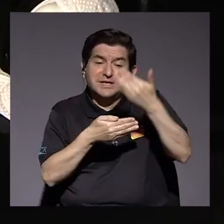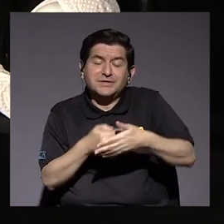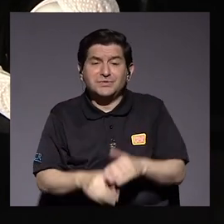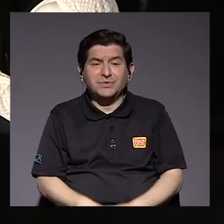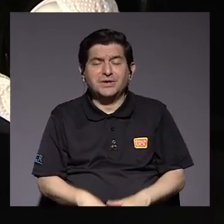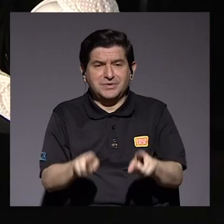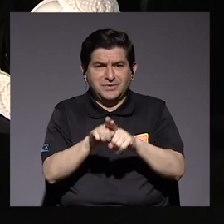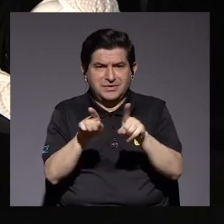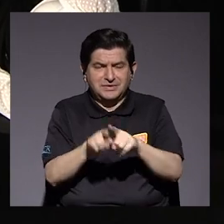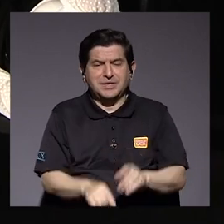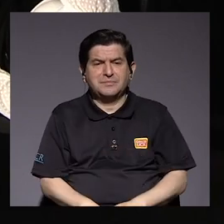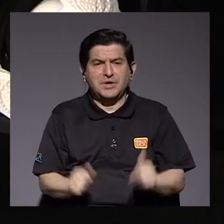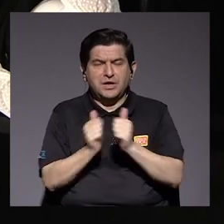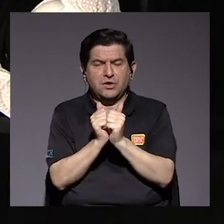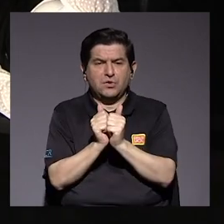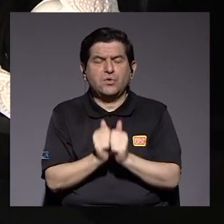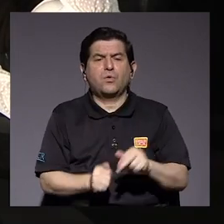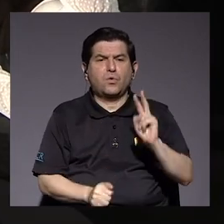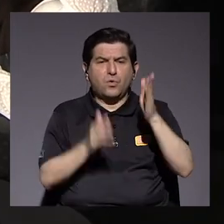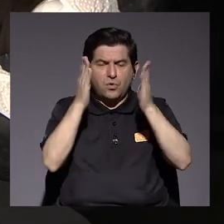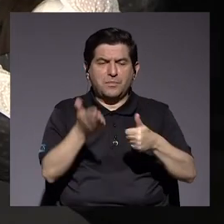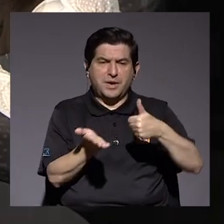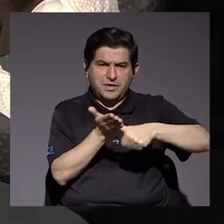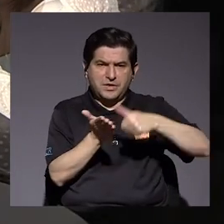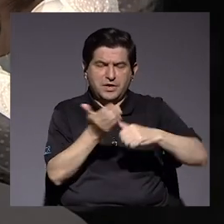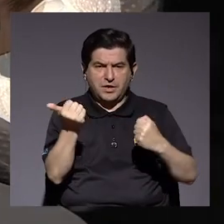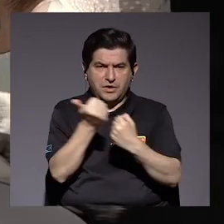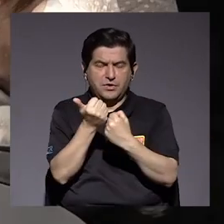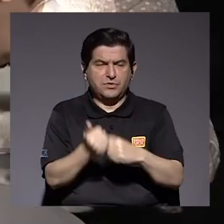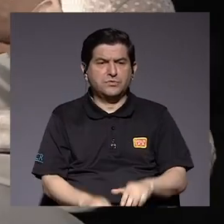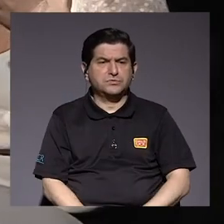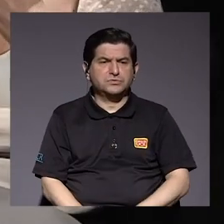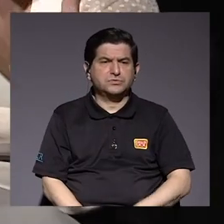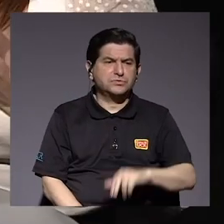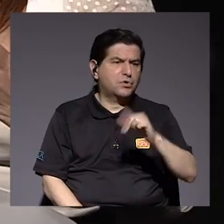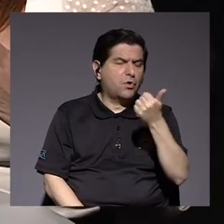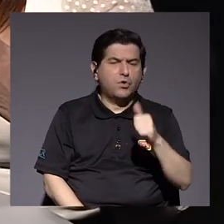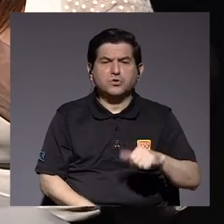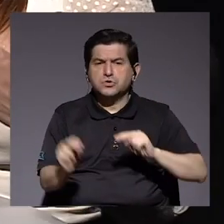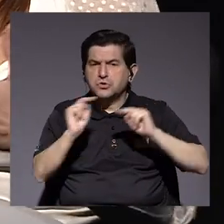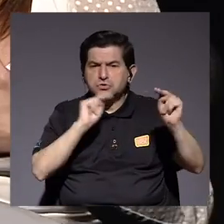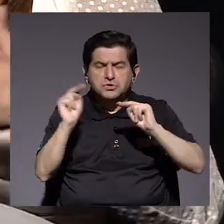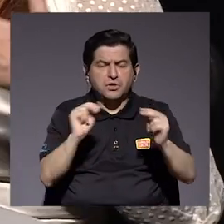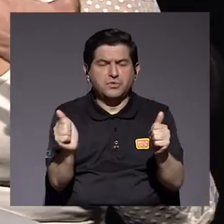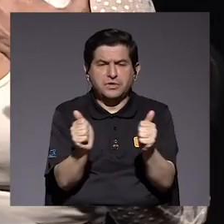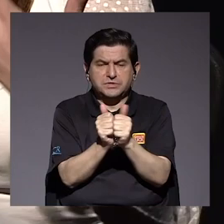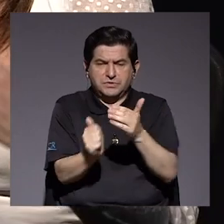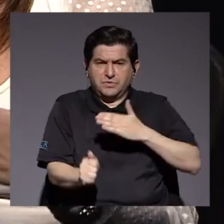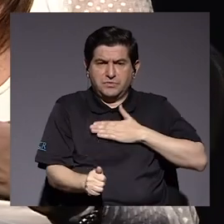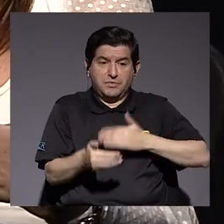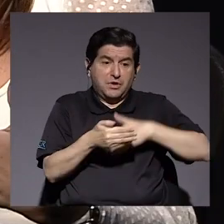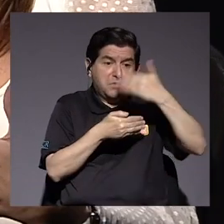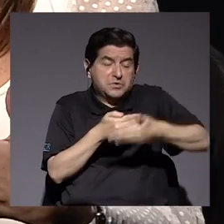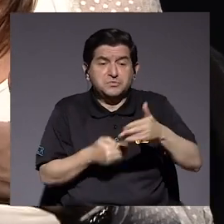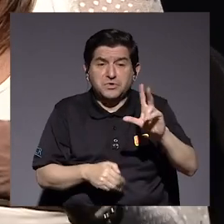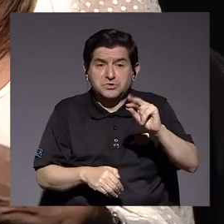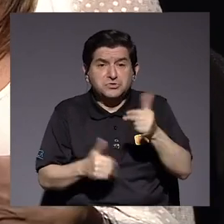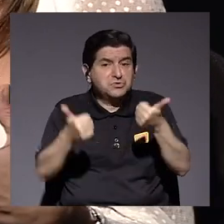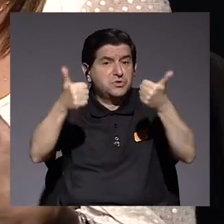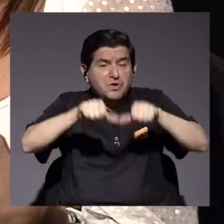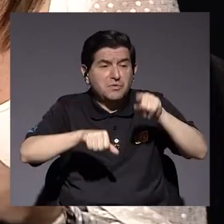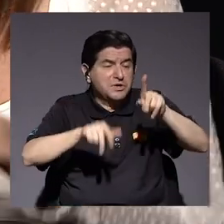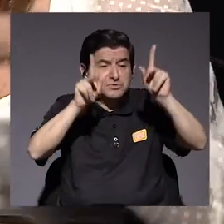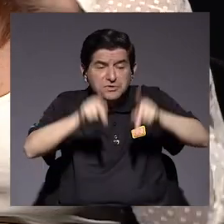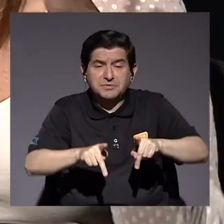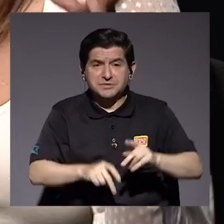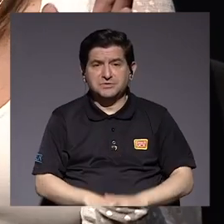pues me toca después achacar y salir con mis compañeros a votar a favor. No como me ha molestado que otros compañeros han tenido negociaciones conmigo y después,